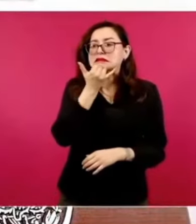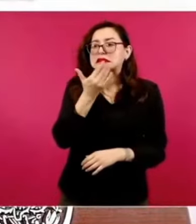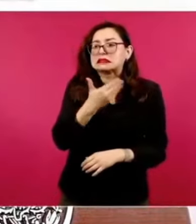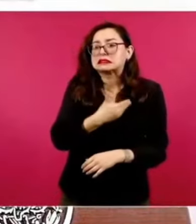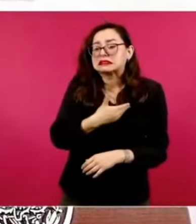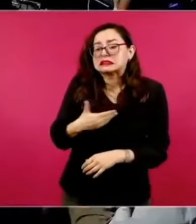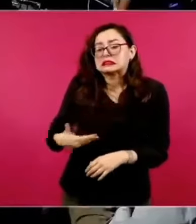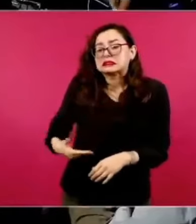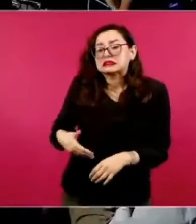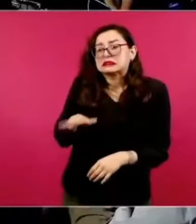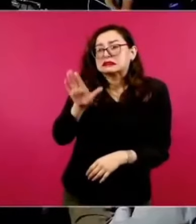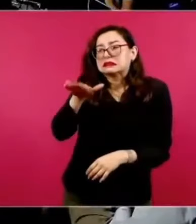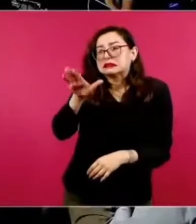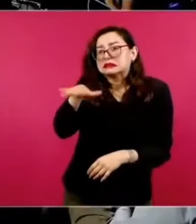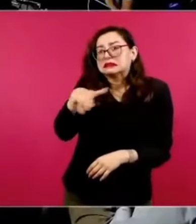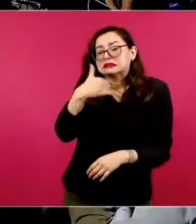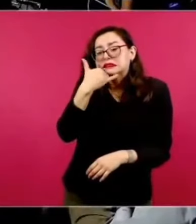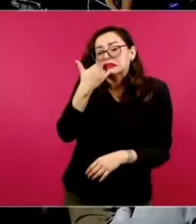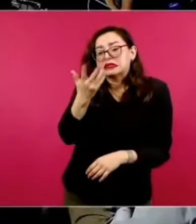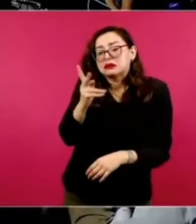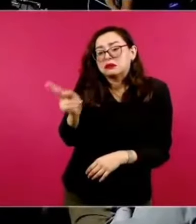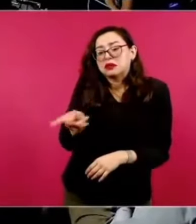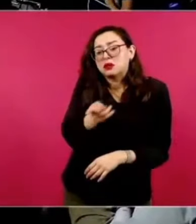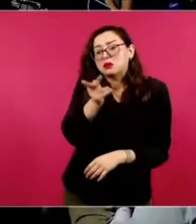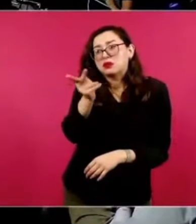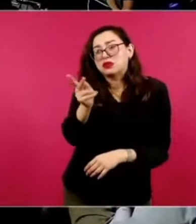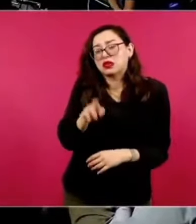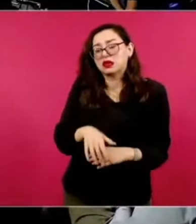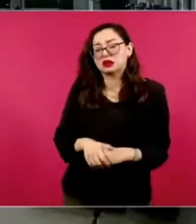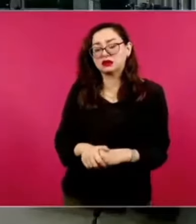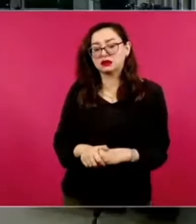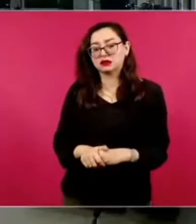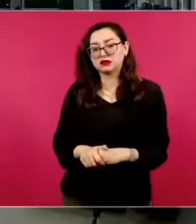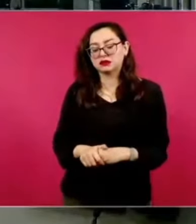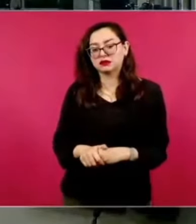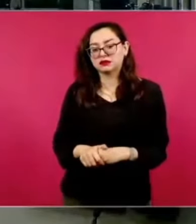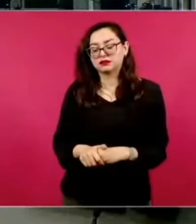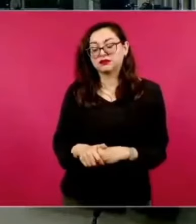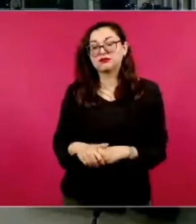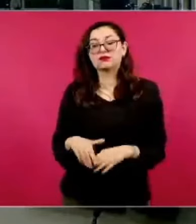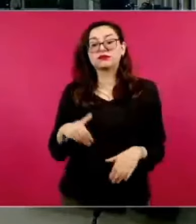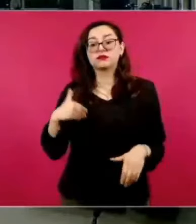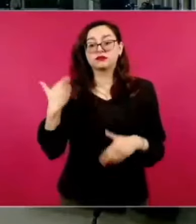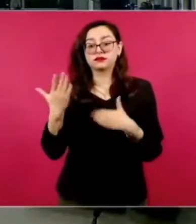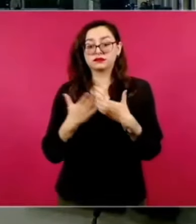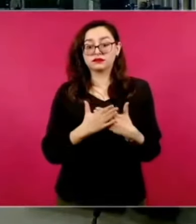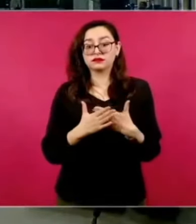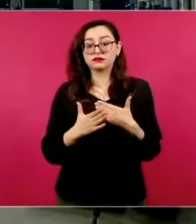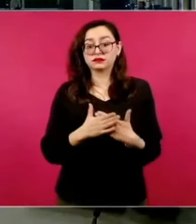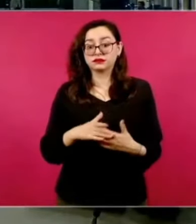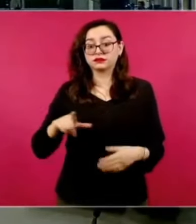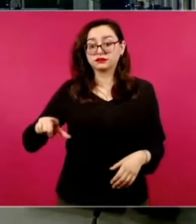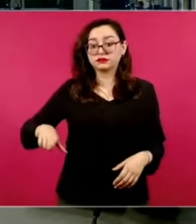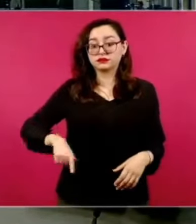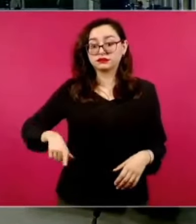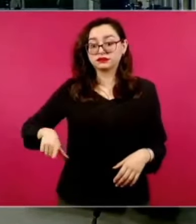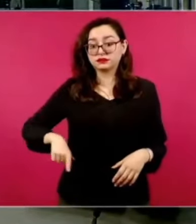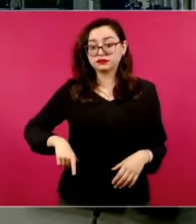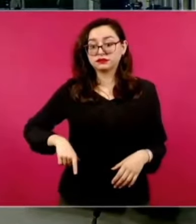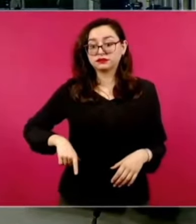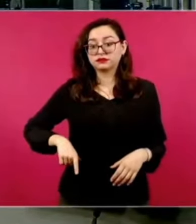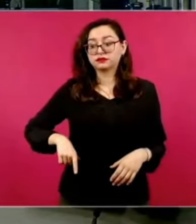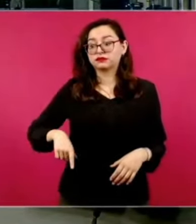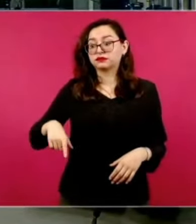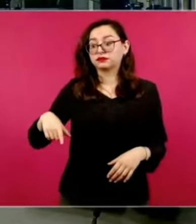quiero preguntarle. Entonces, a la nueva administración que va a representar Clara Brugada, ¿le recomienda estar informando todos